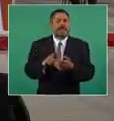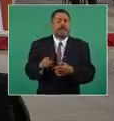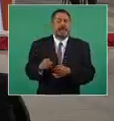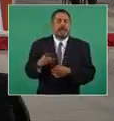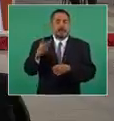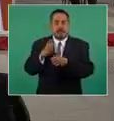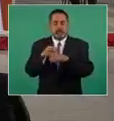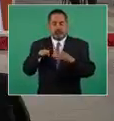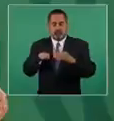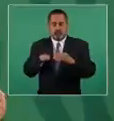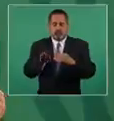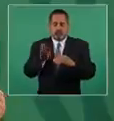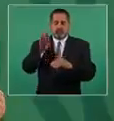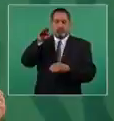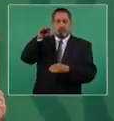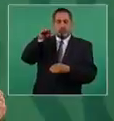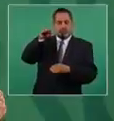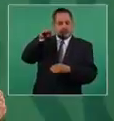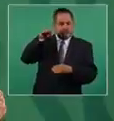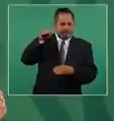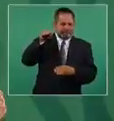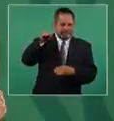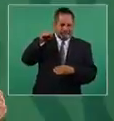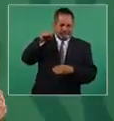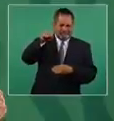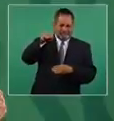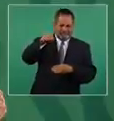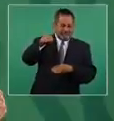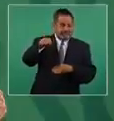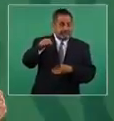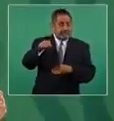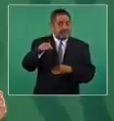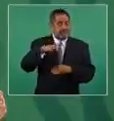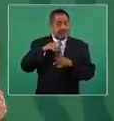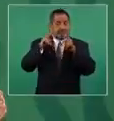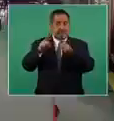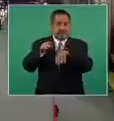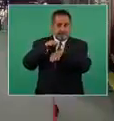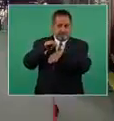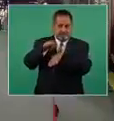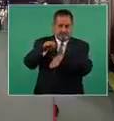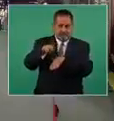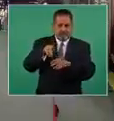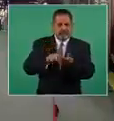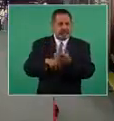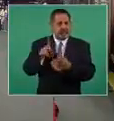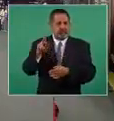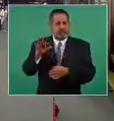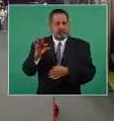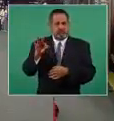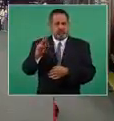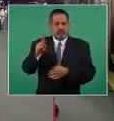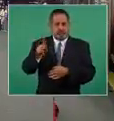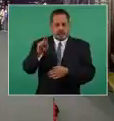segundo piso, es elevado, como 40 kilómetros